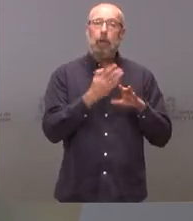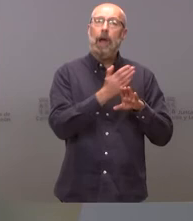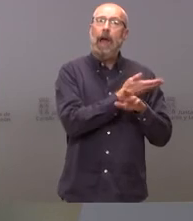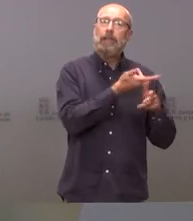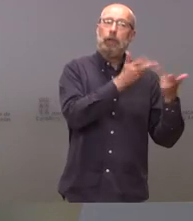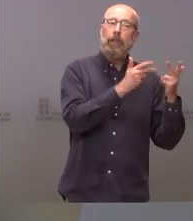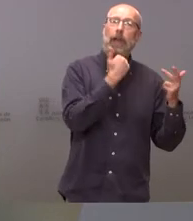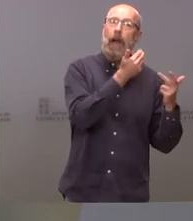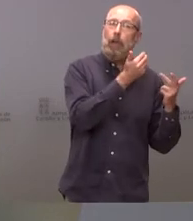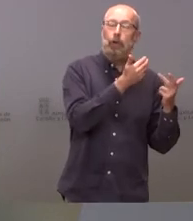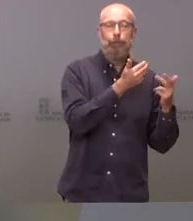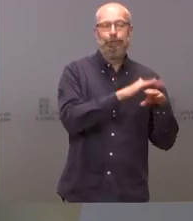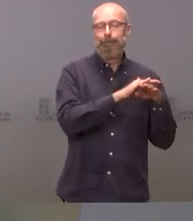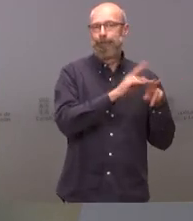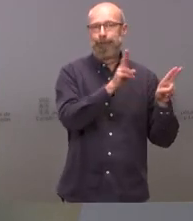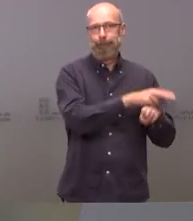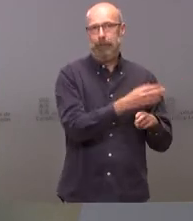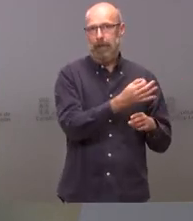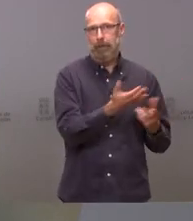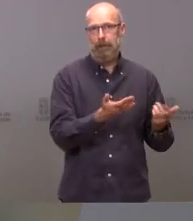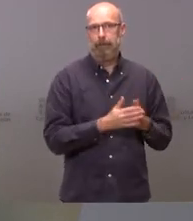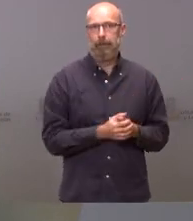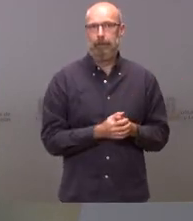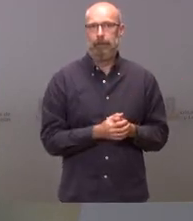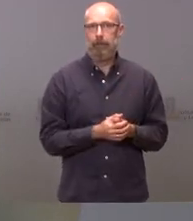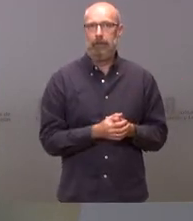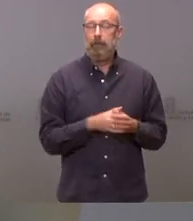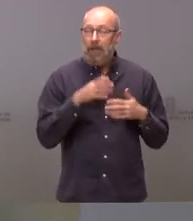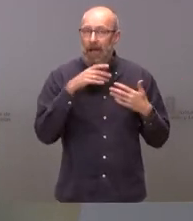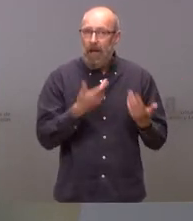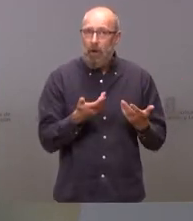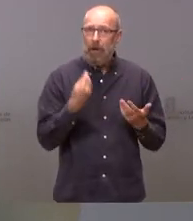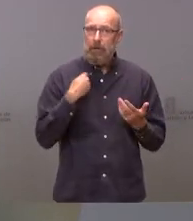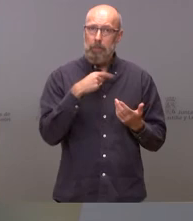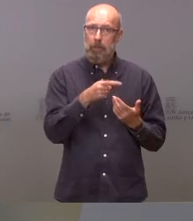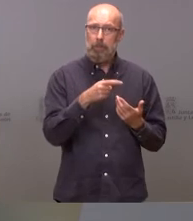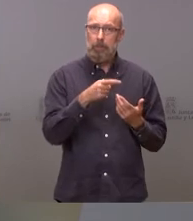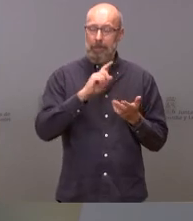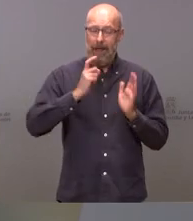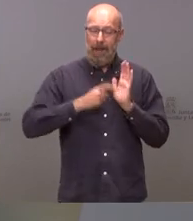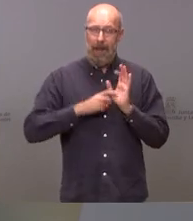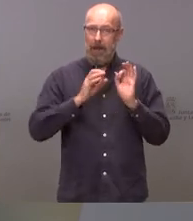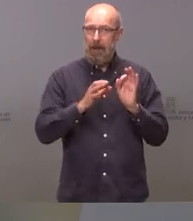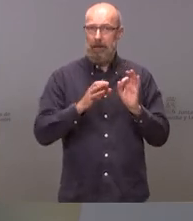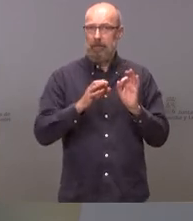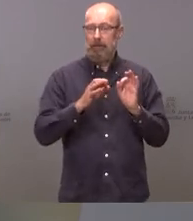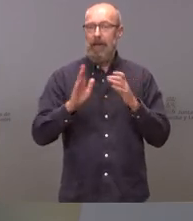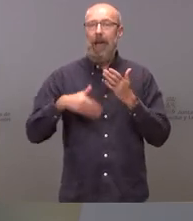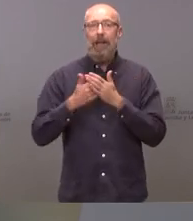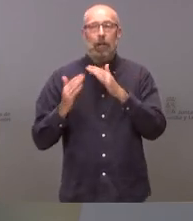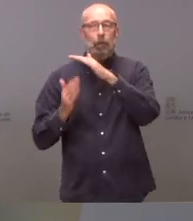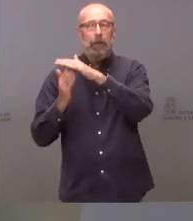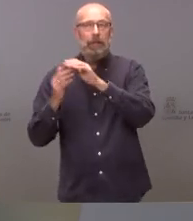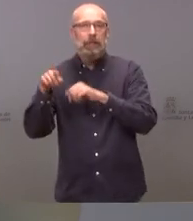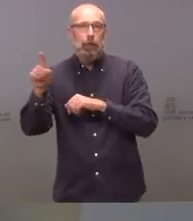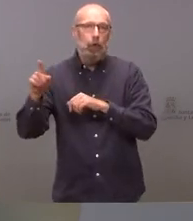preciento pues tendrá que acreditar las acciones que sean oportunas pero lo que está claro es que ahora mismo en aplicación de la orden ministerial que está vigente hasta que se suspenda si se